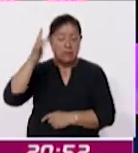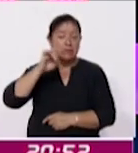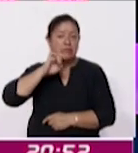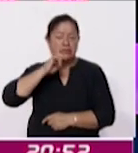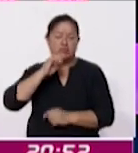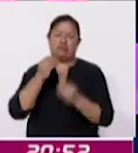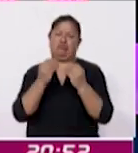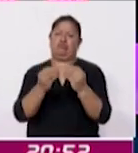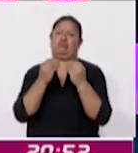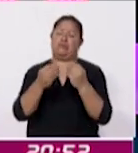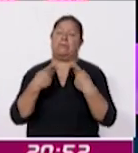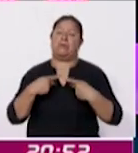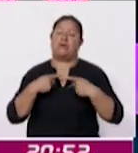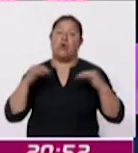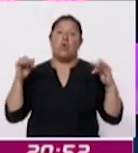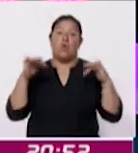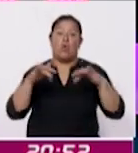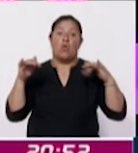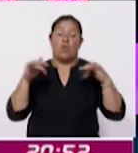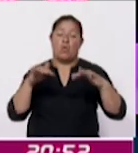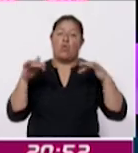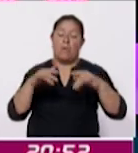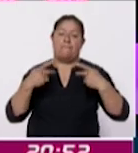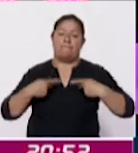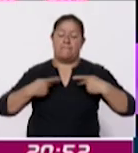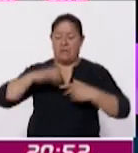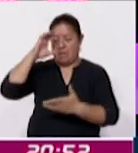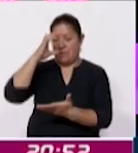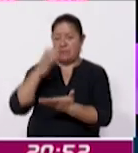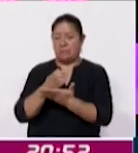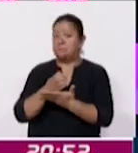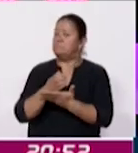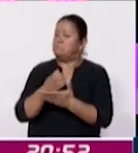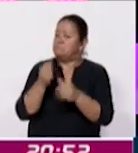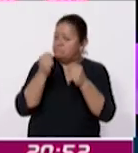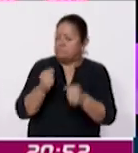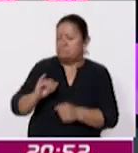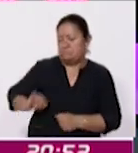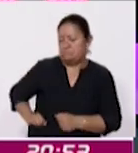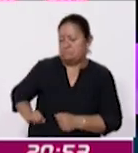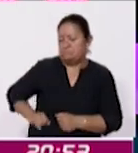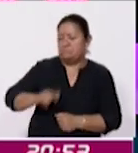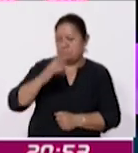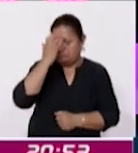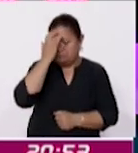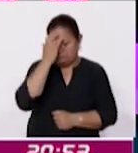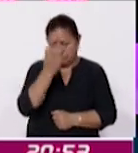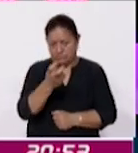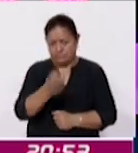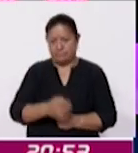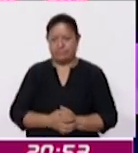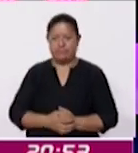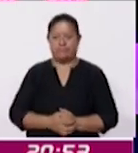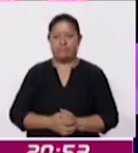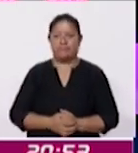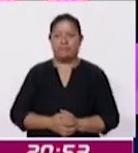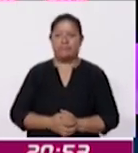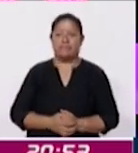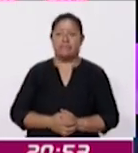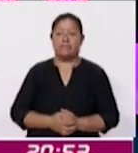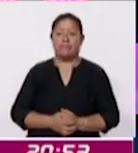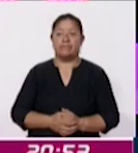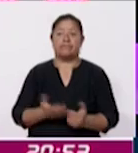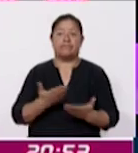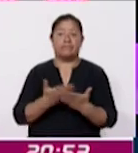de fieles católicos que seguramente estarán interesados en conocer esta pieza religiosa Ahora le